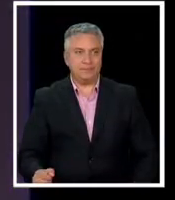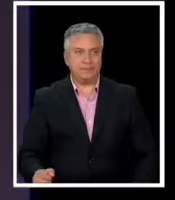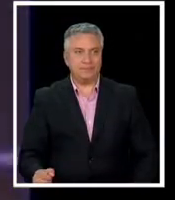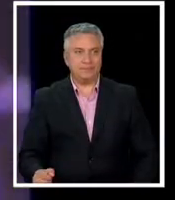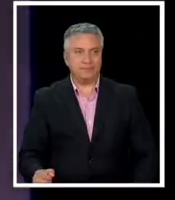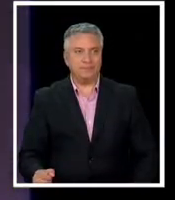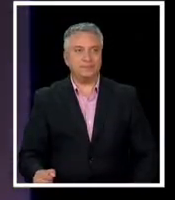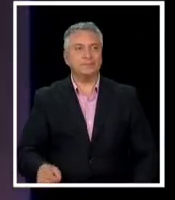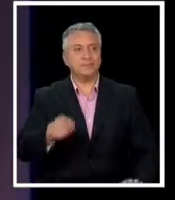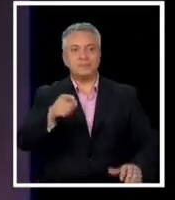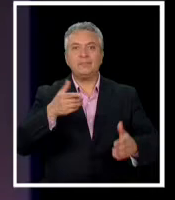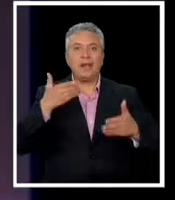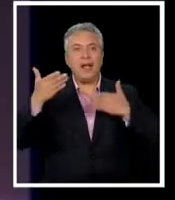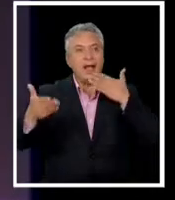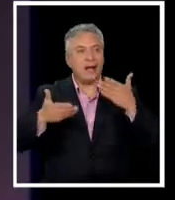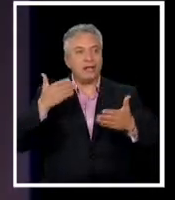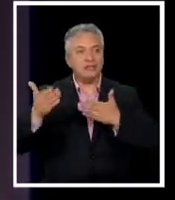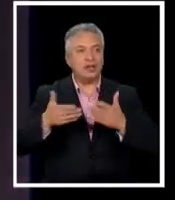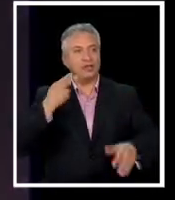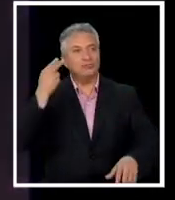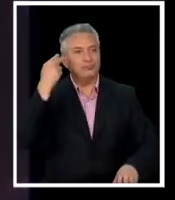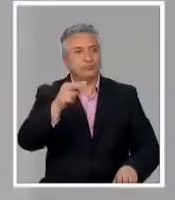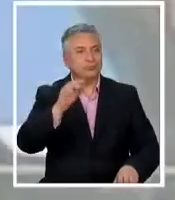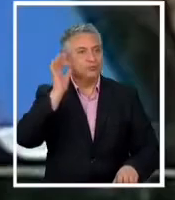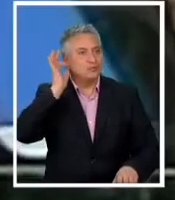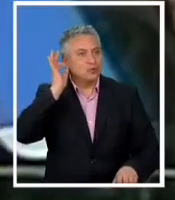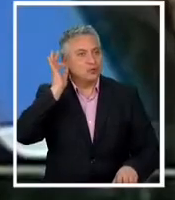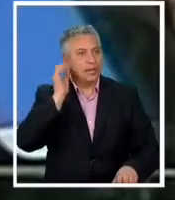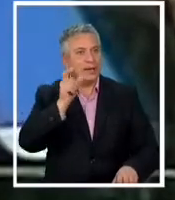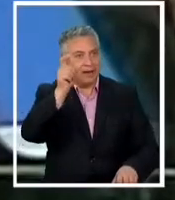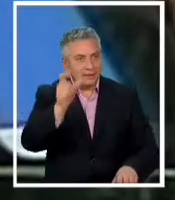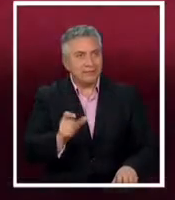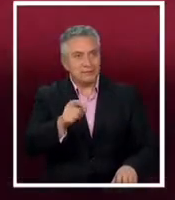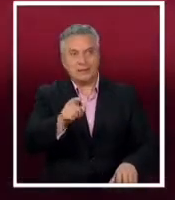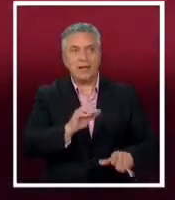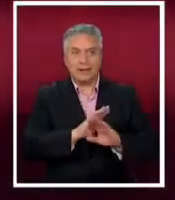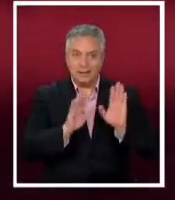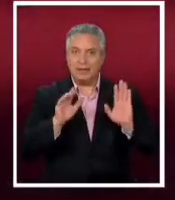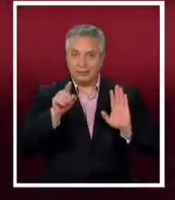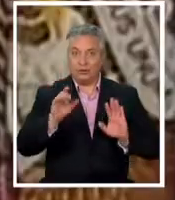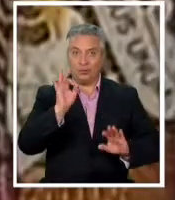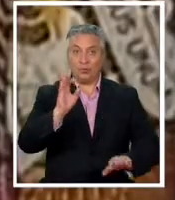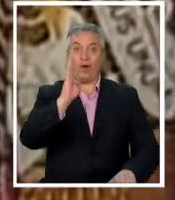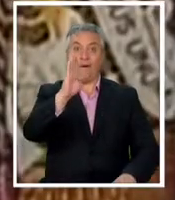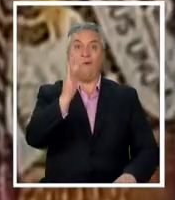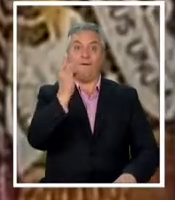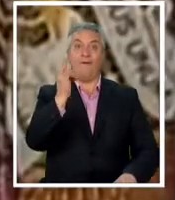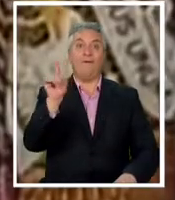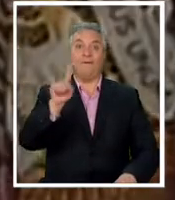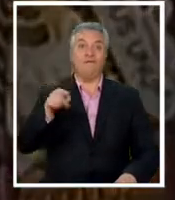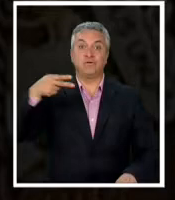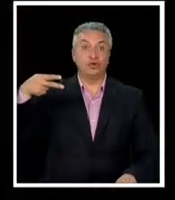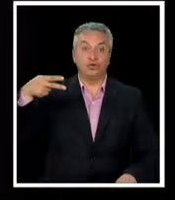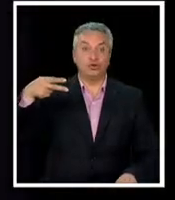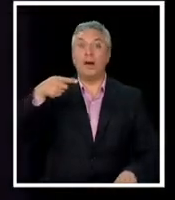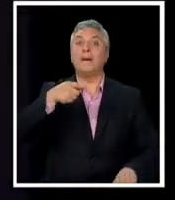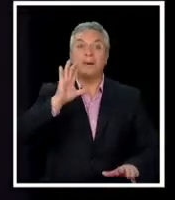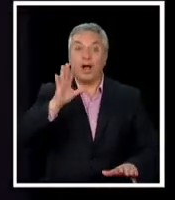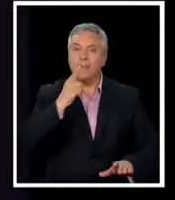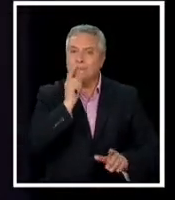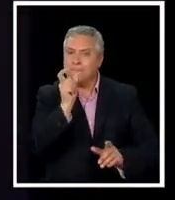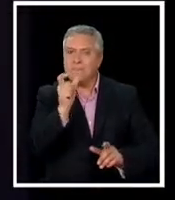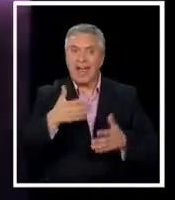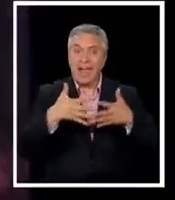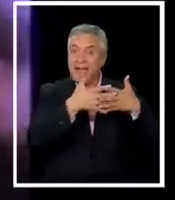la canción pertenece a Kate Bush si una Bush aunque sin ninguna relación con los Bush que presidieron Estados Unidos ella es